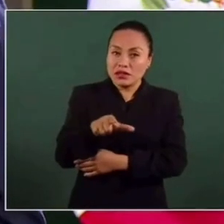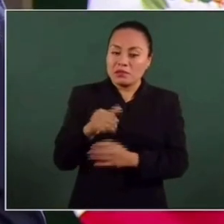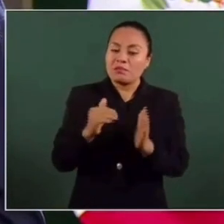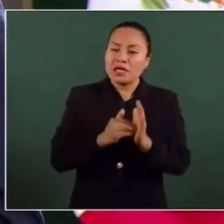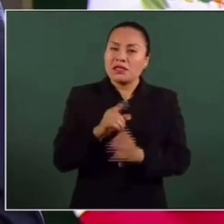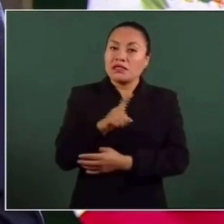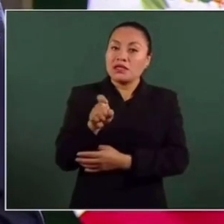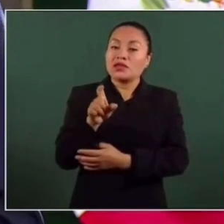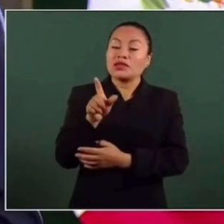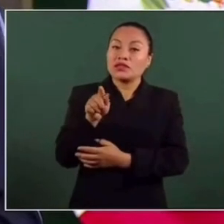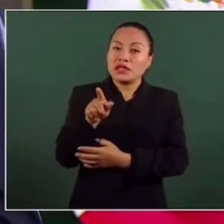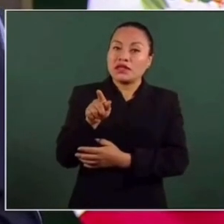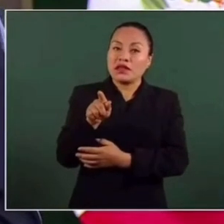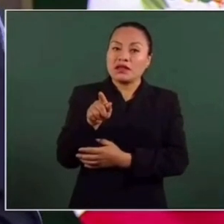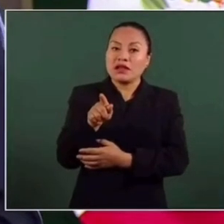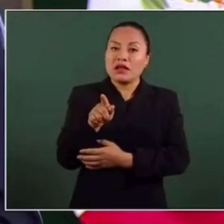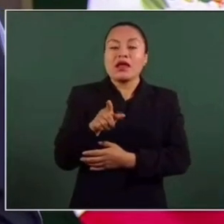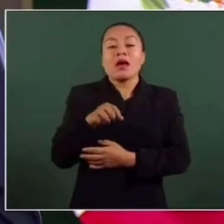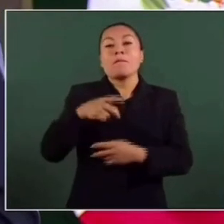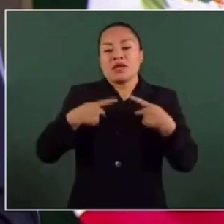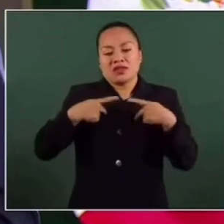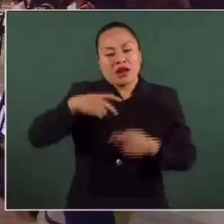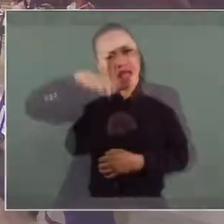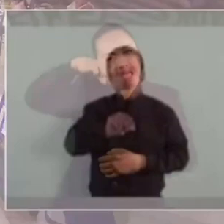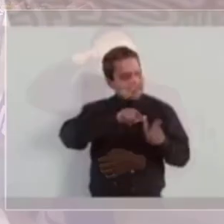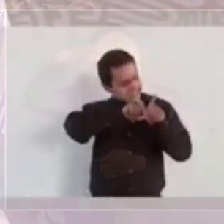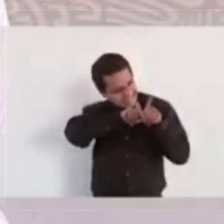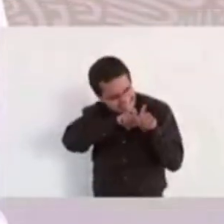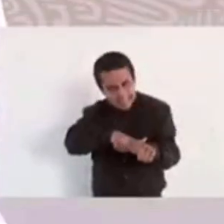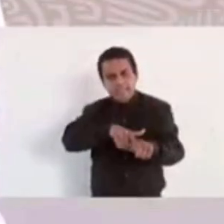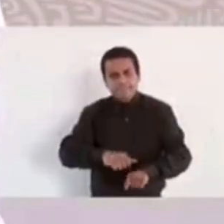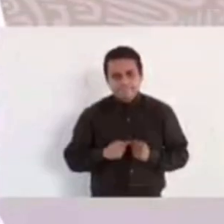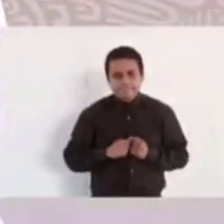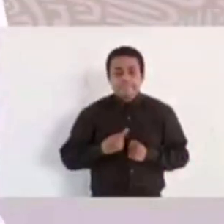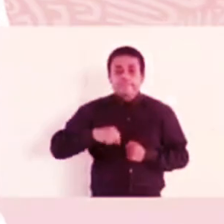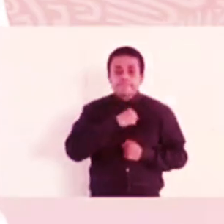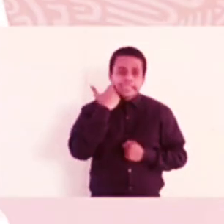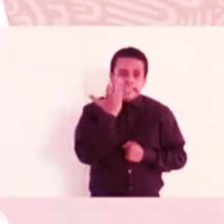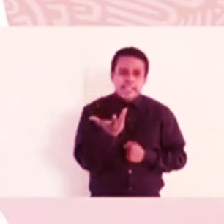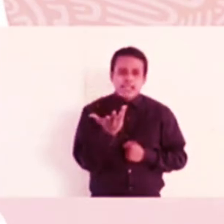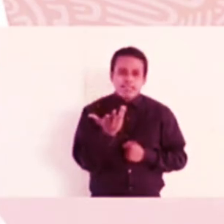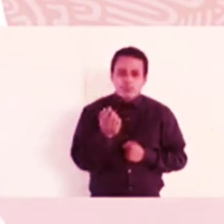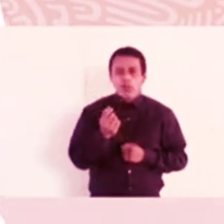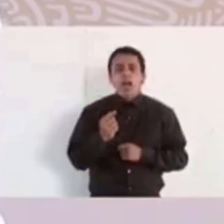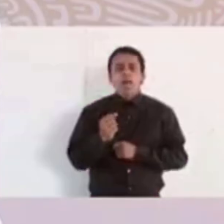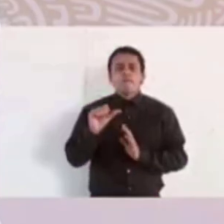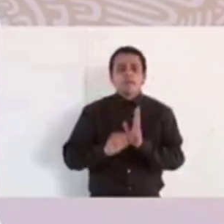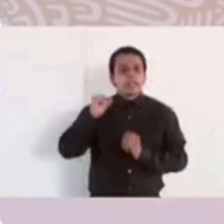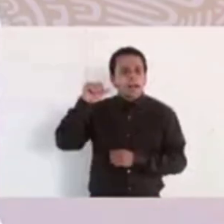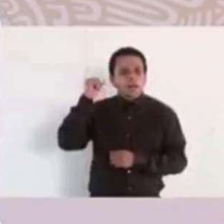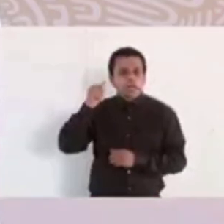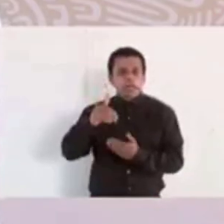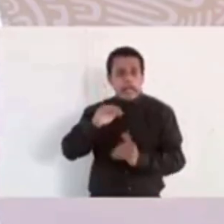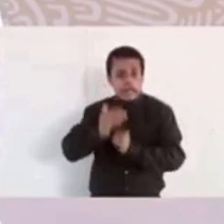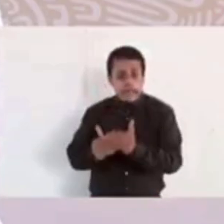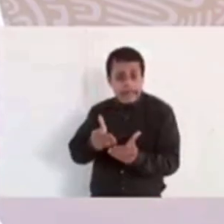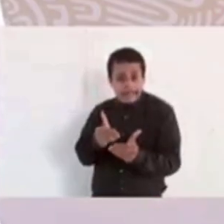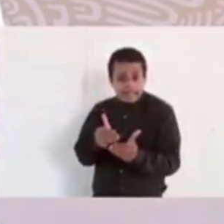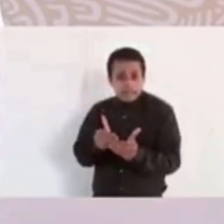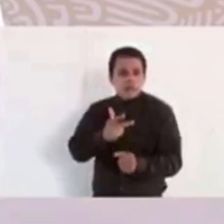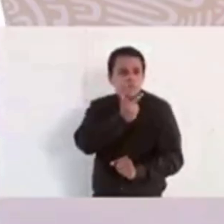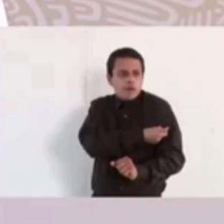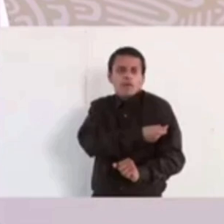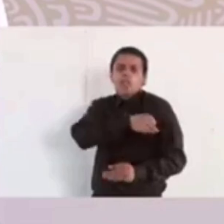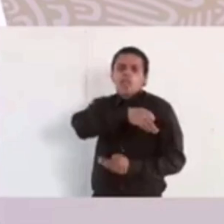.170 adultos mayores de 60 años. El propósito es que para, antes de que finalice abril, vamos a tener vacunados